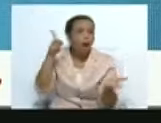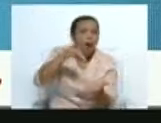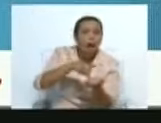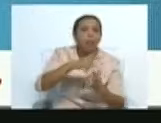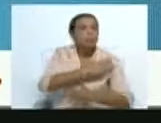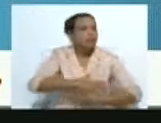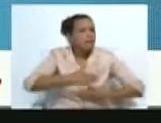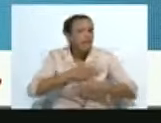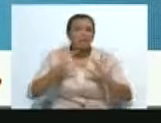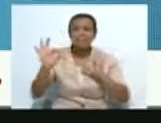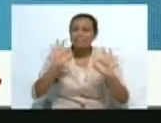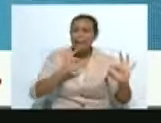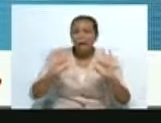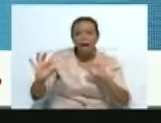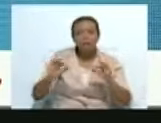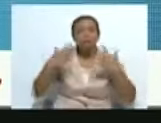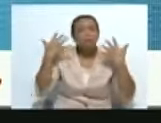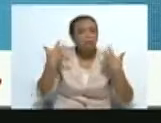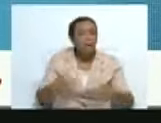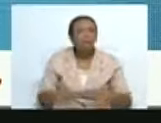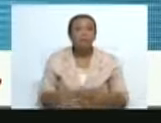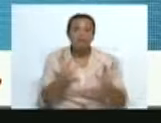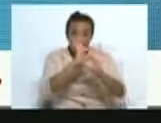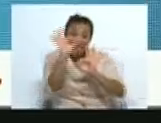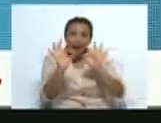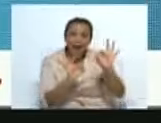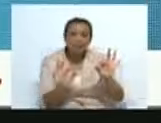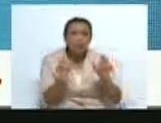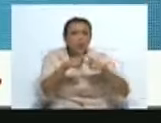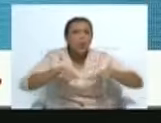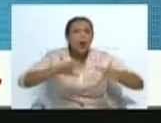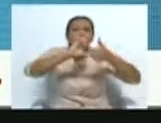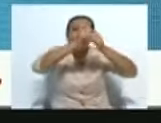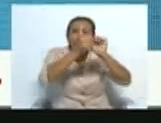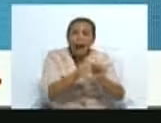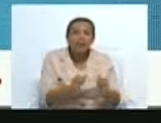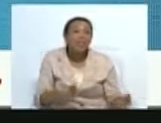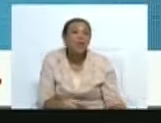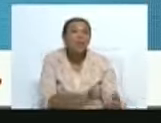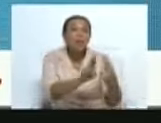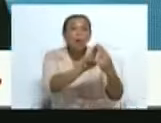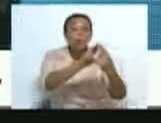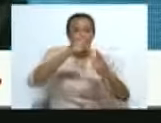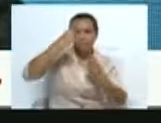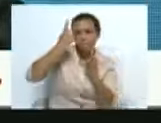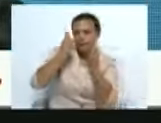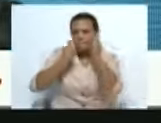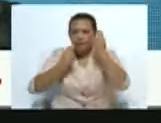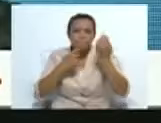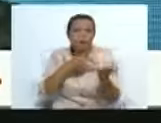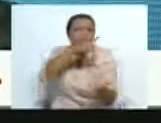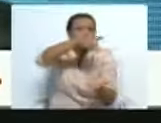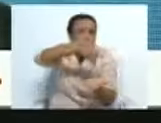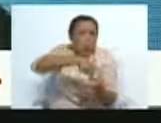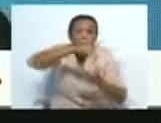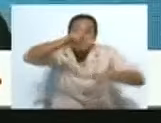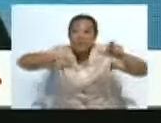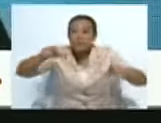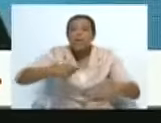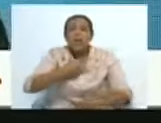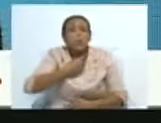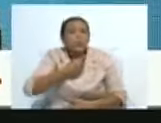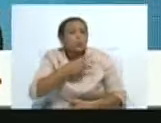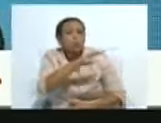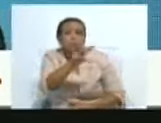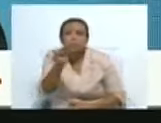disfrutando del teatro. El teatro creo que es un arte de encuentro, de encuentro en presencia de las personas,